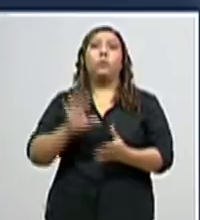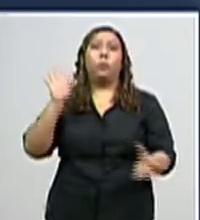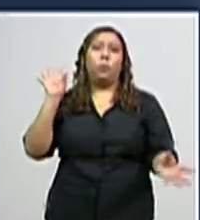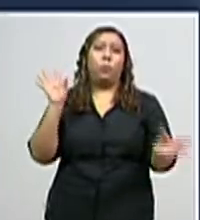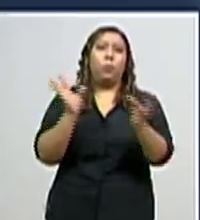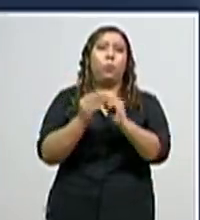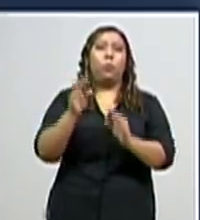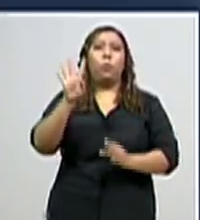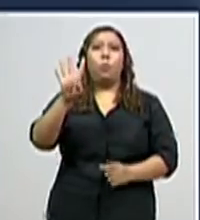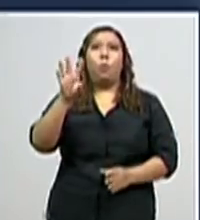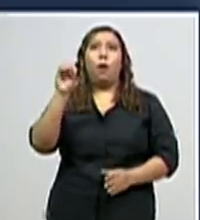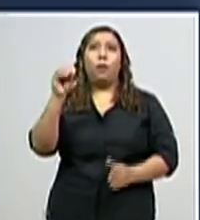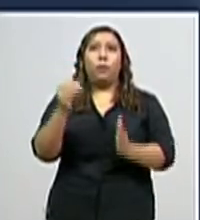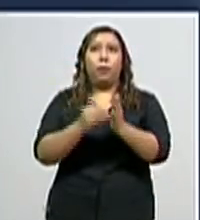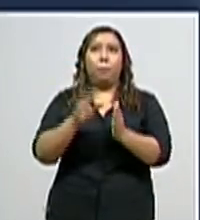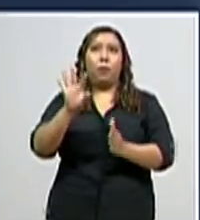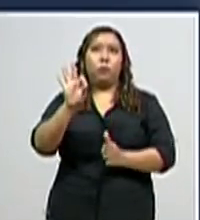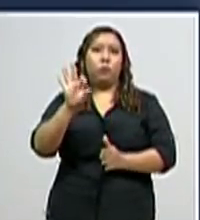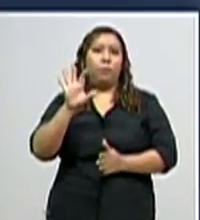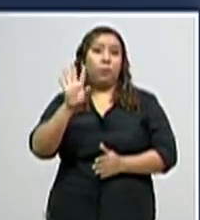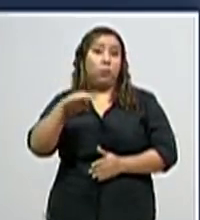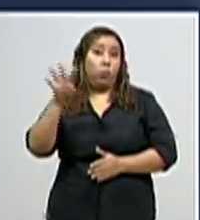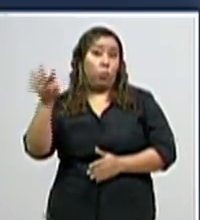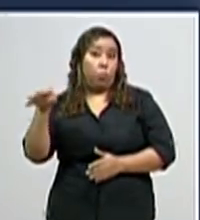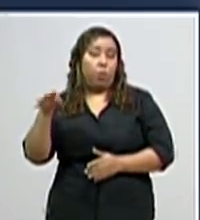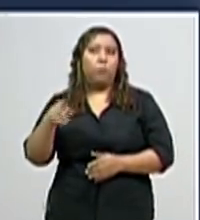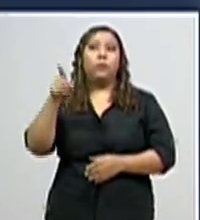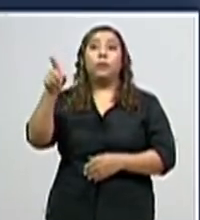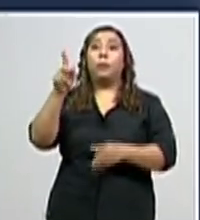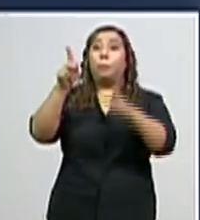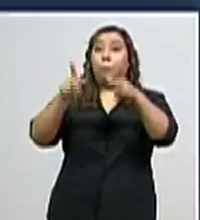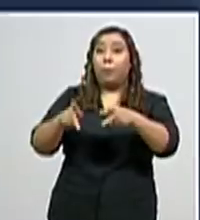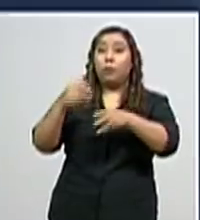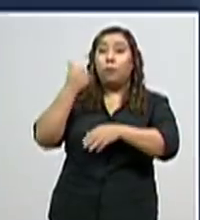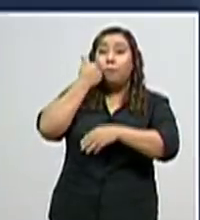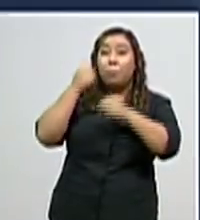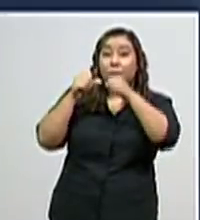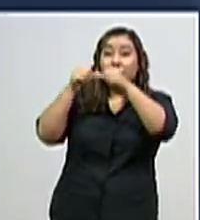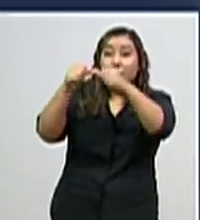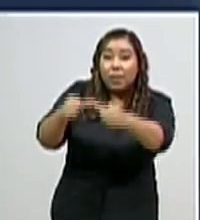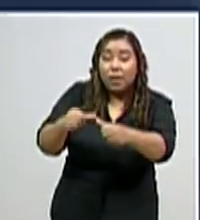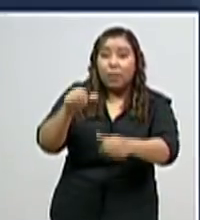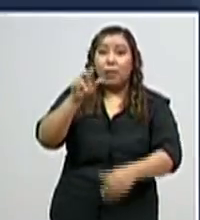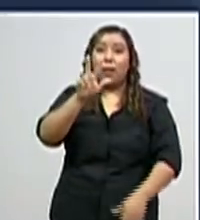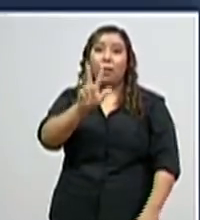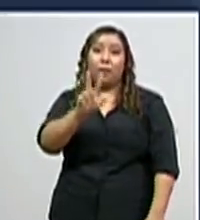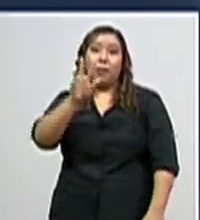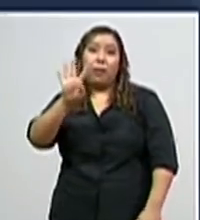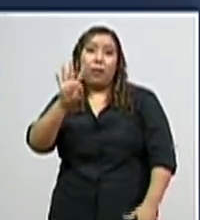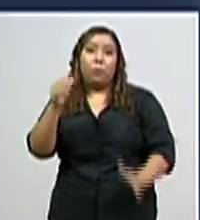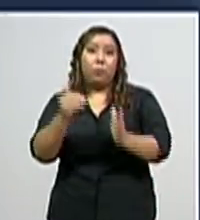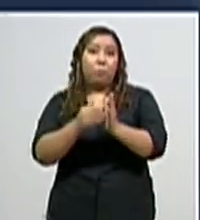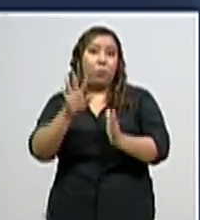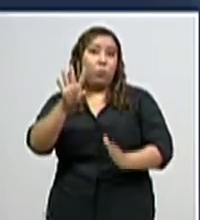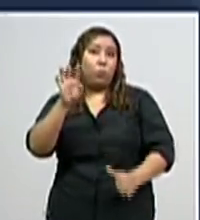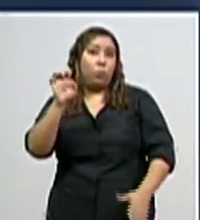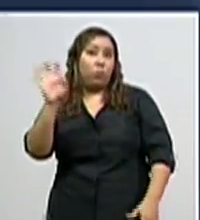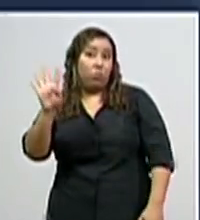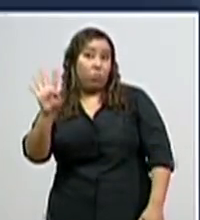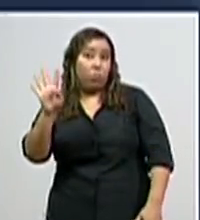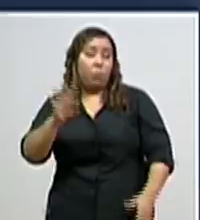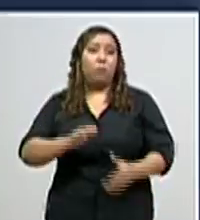,944. De estos, se encuentran en una situación activa 34,404.